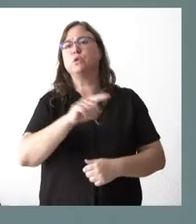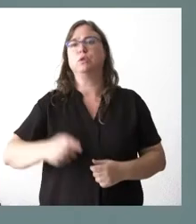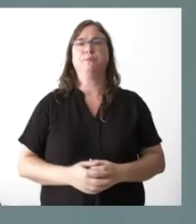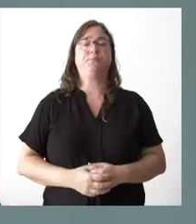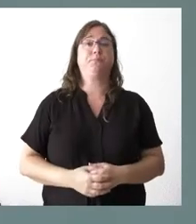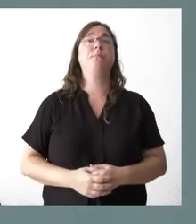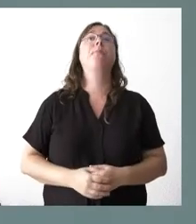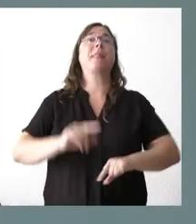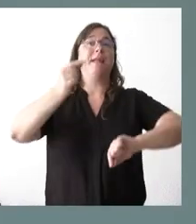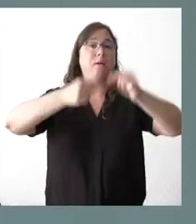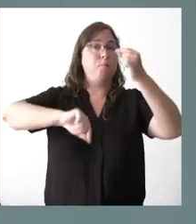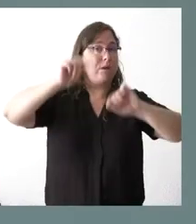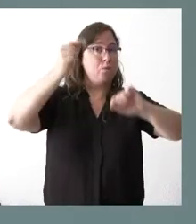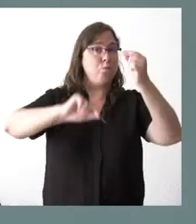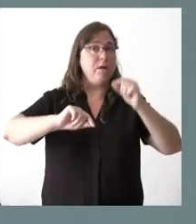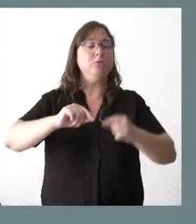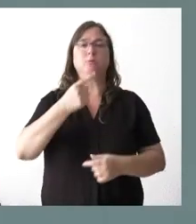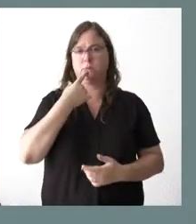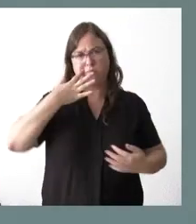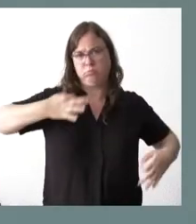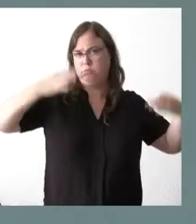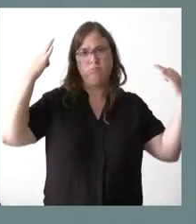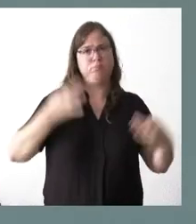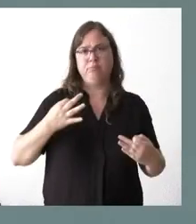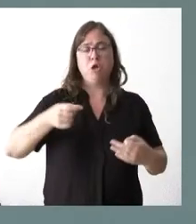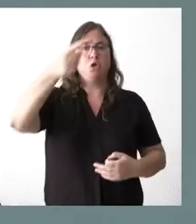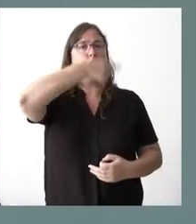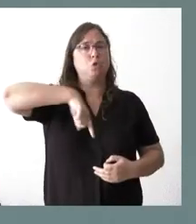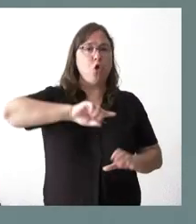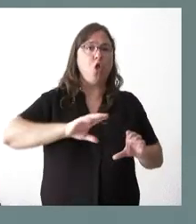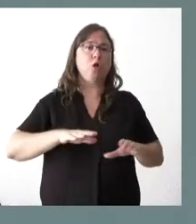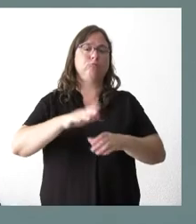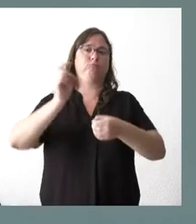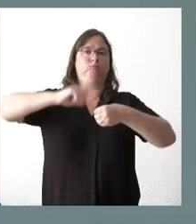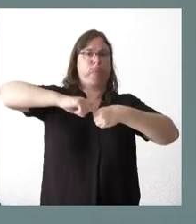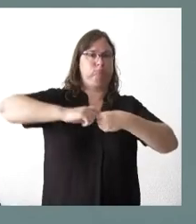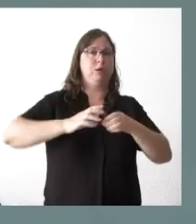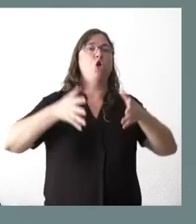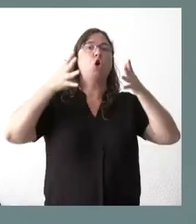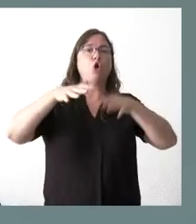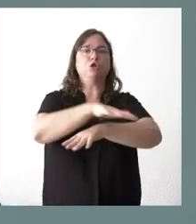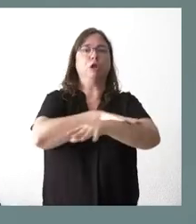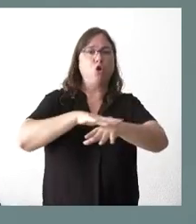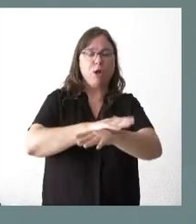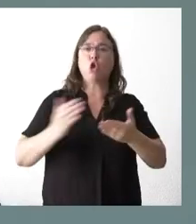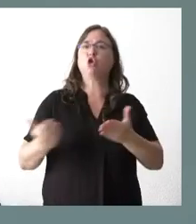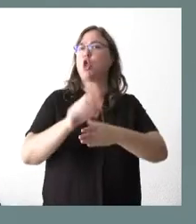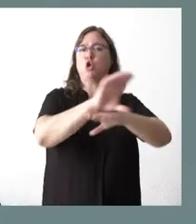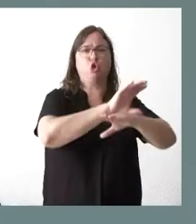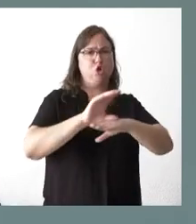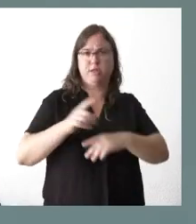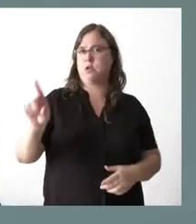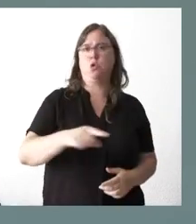Los presupuestos. Yo sí le puedo garantizar que vamos todos los miembros de la Junta de Castilla y León, todos los miembros del Consejo de Gobierno, todos los consejeros, con la máxima voluntad